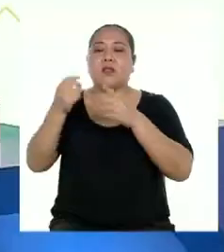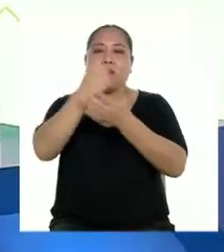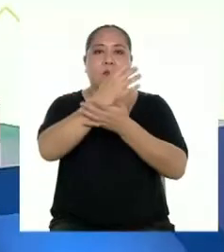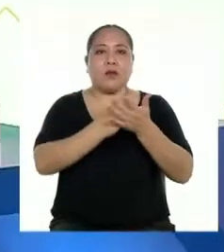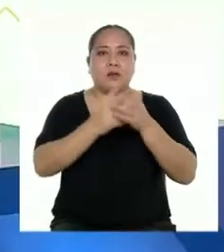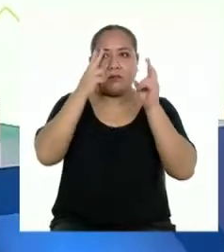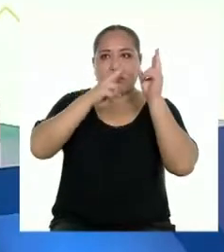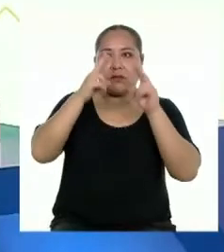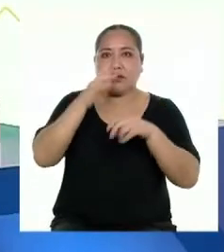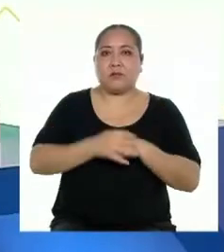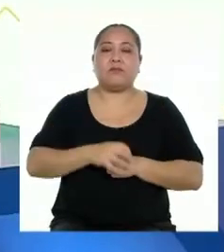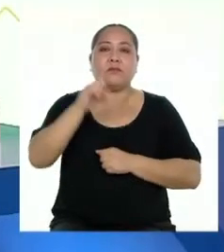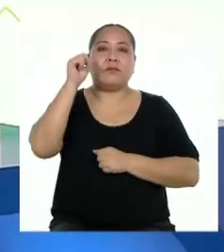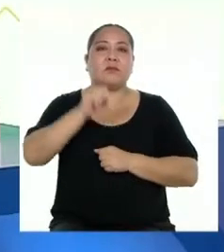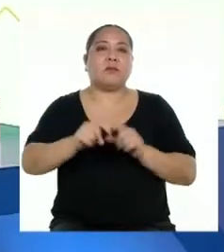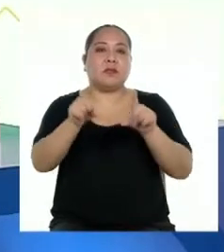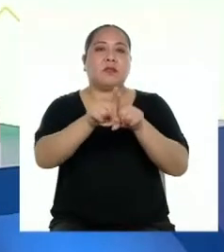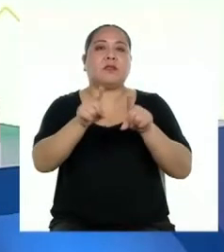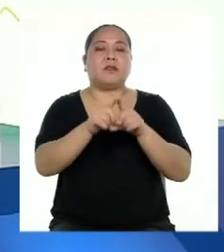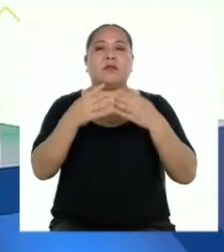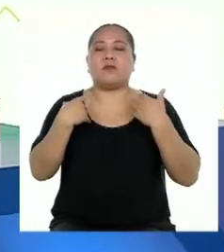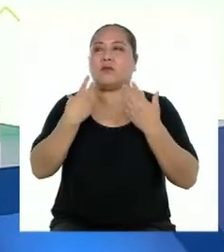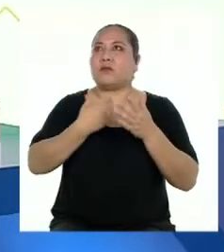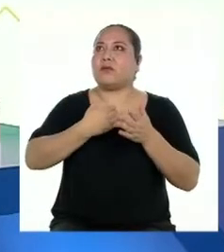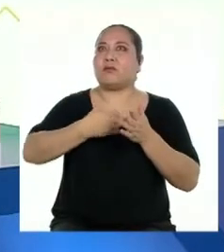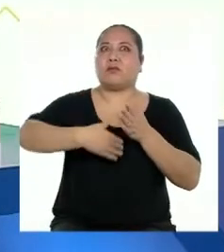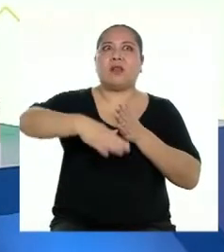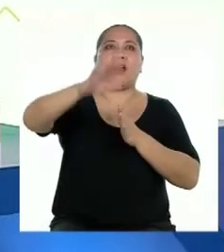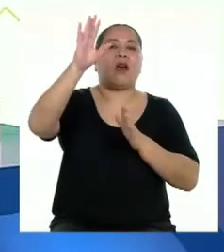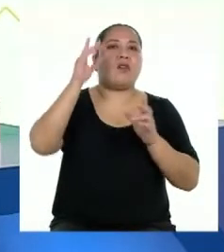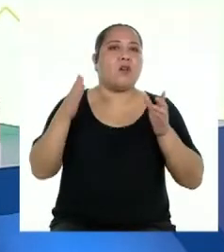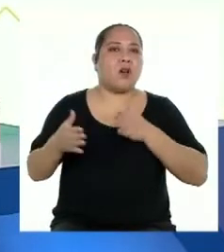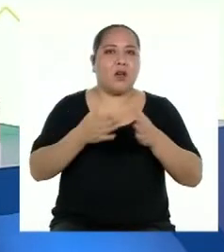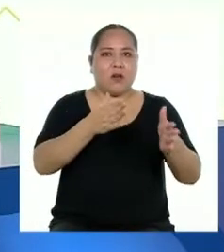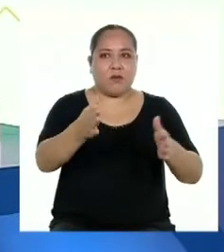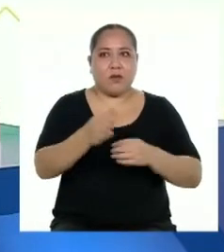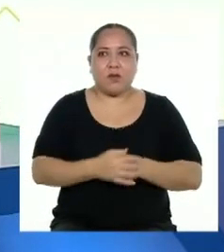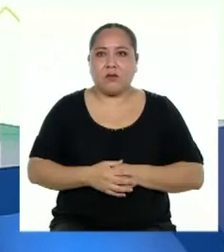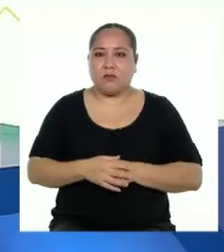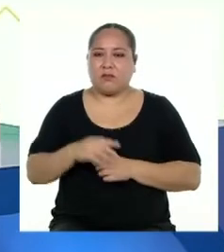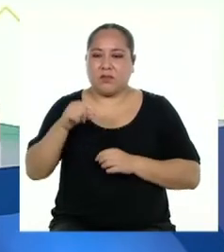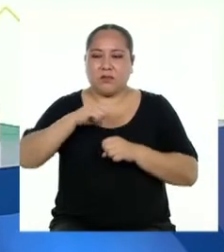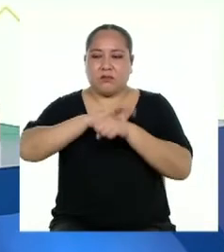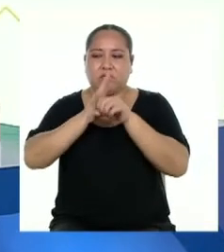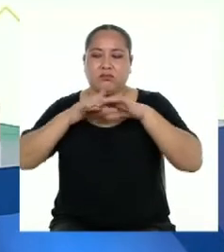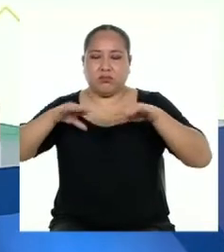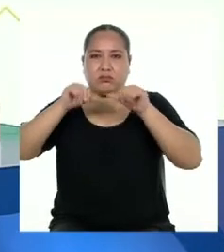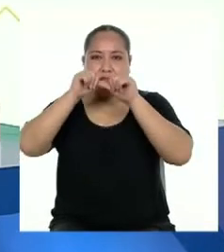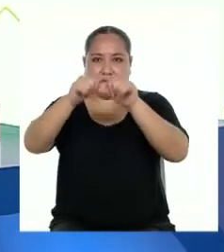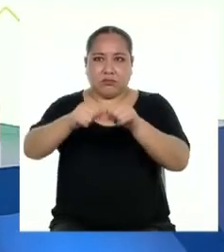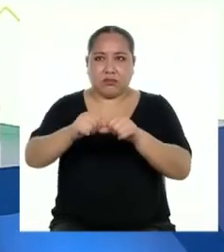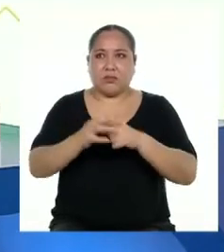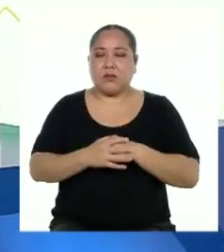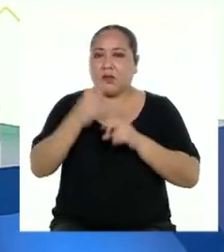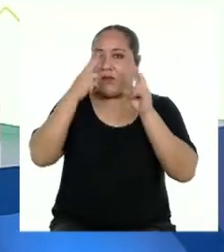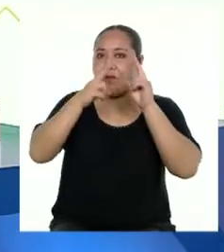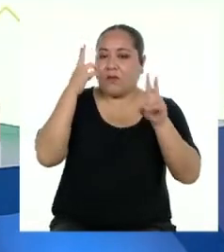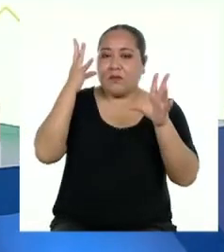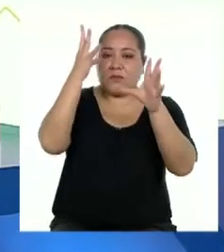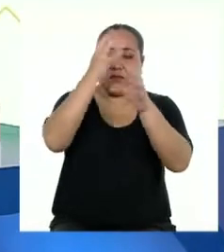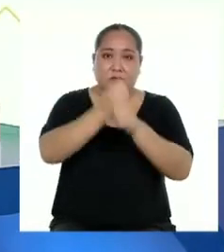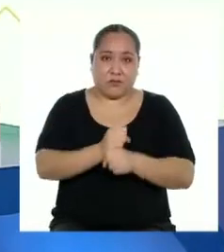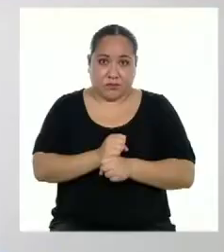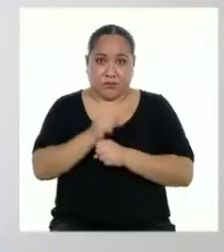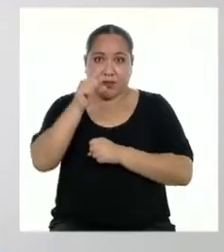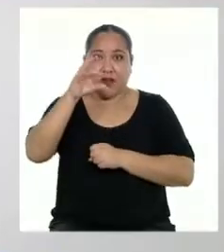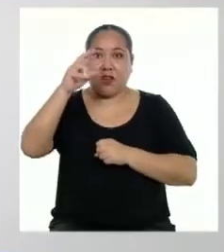Así es. Además, tenemos un largo camino aún, pues el virus todavía sigue entre nosotros. ¿Qué tal si vemos las conclusiones